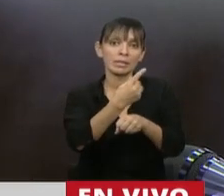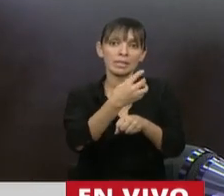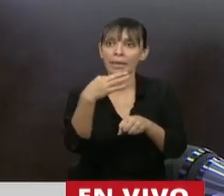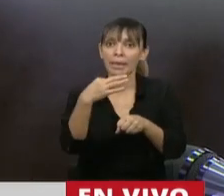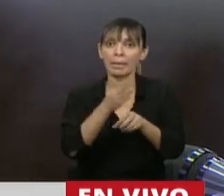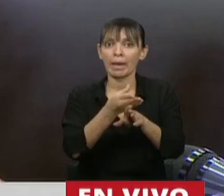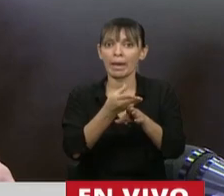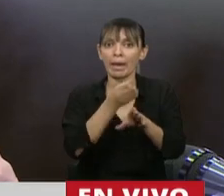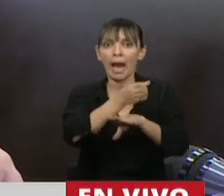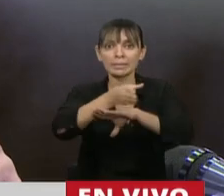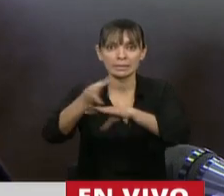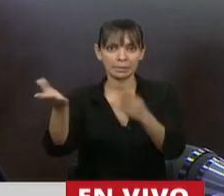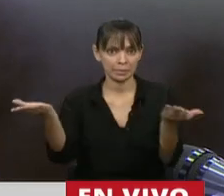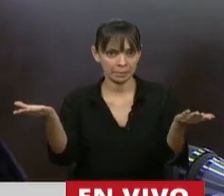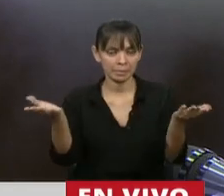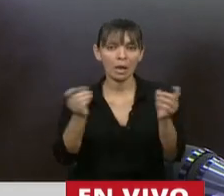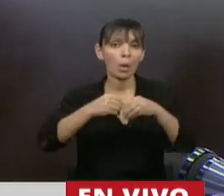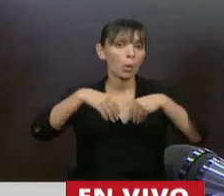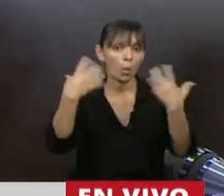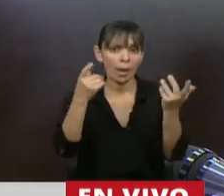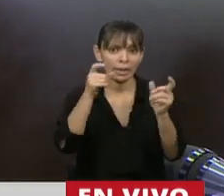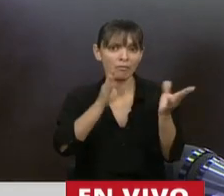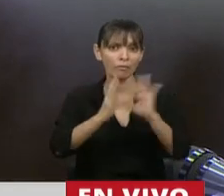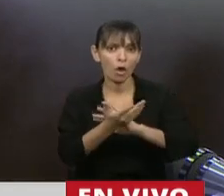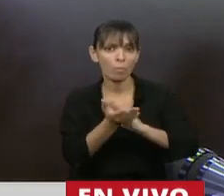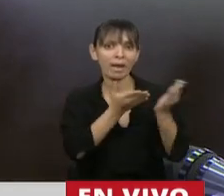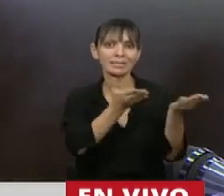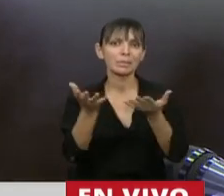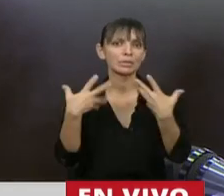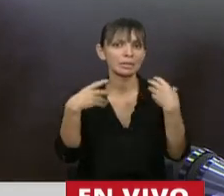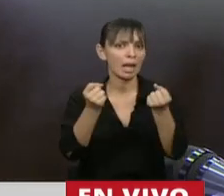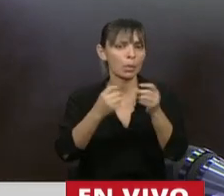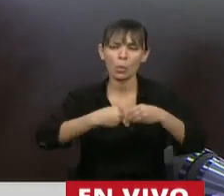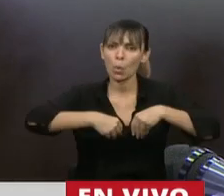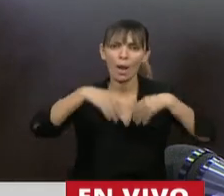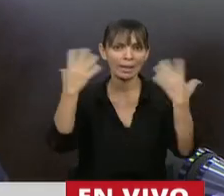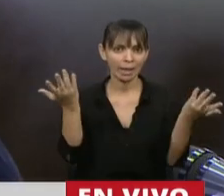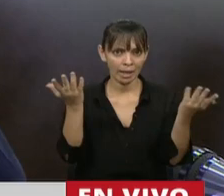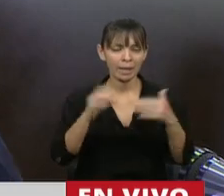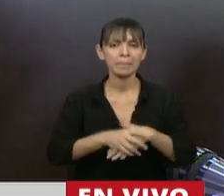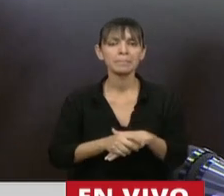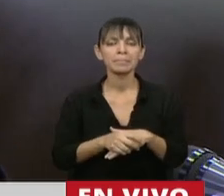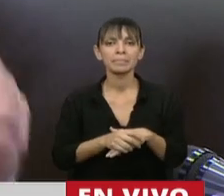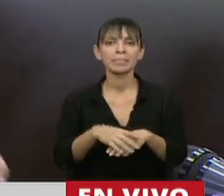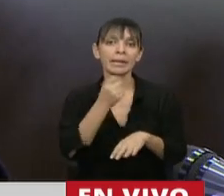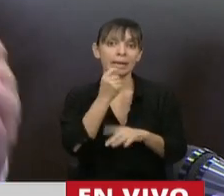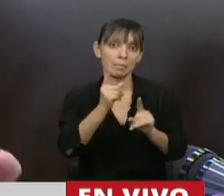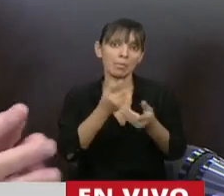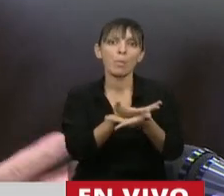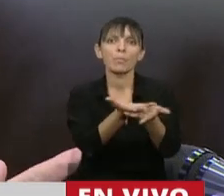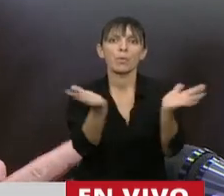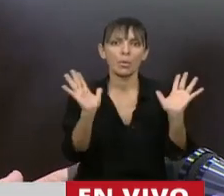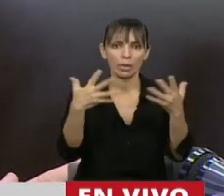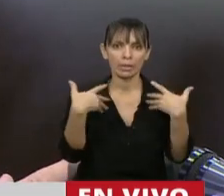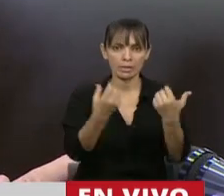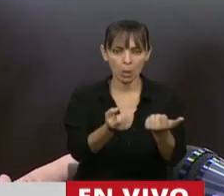acceso. Es decir, que a cualquier servicio público máxime, uno tan importante como lo es el servicio público de la